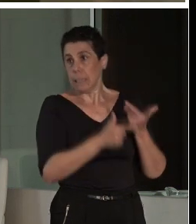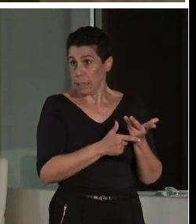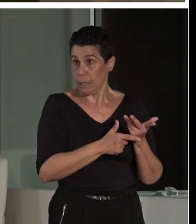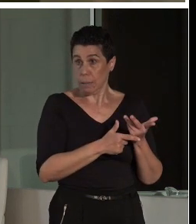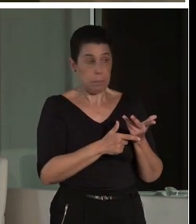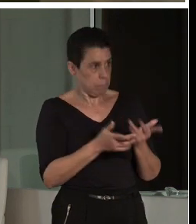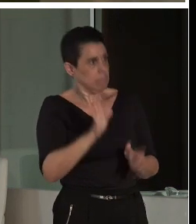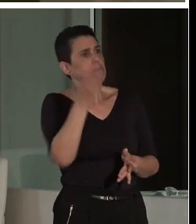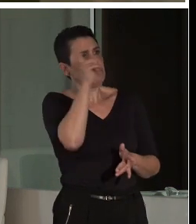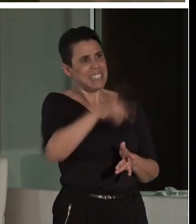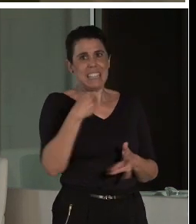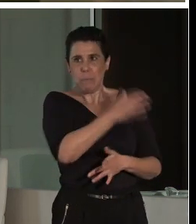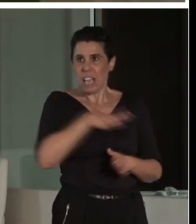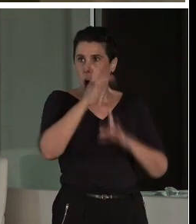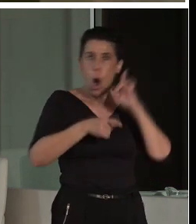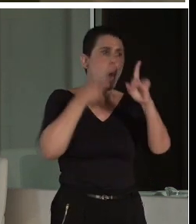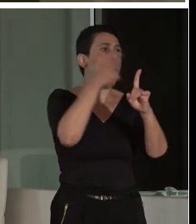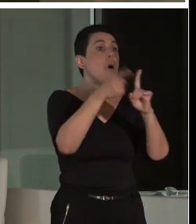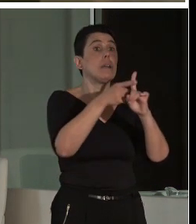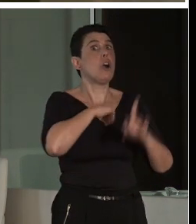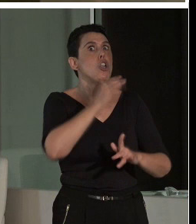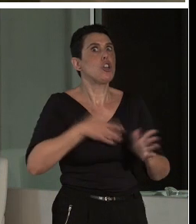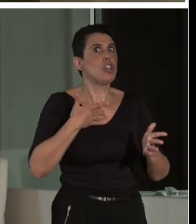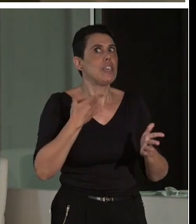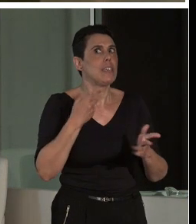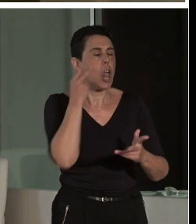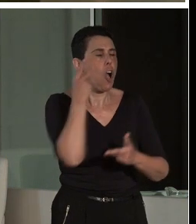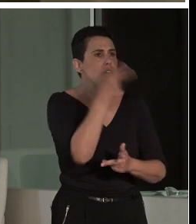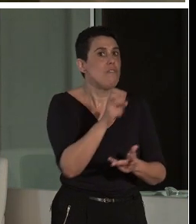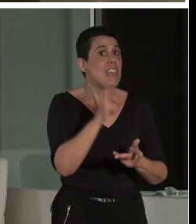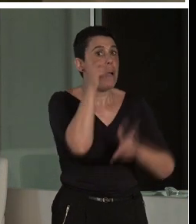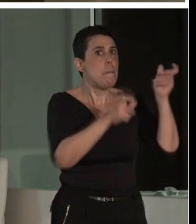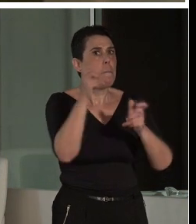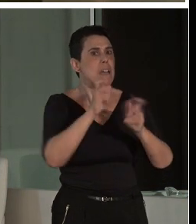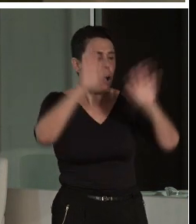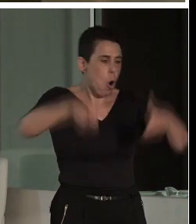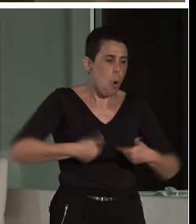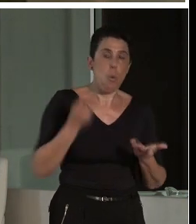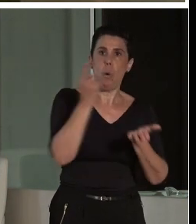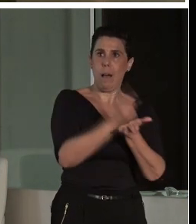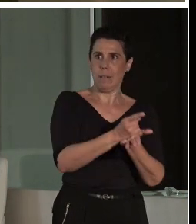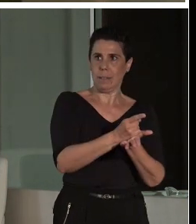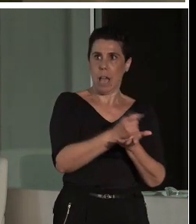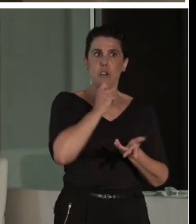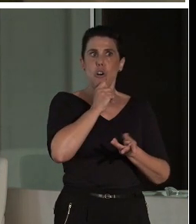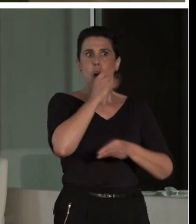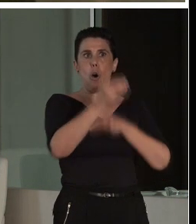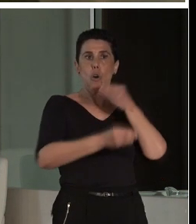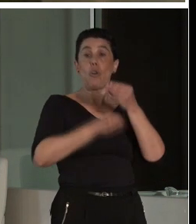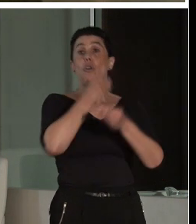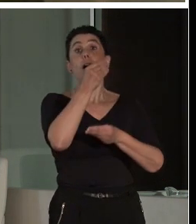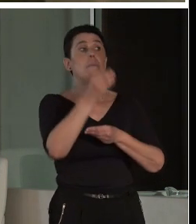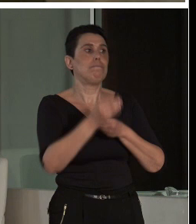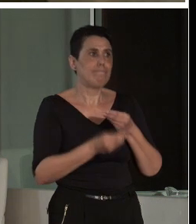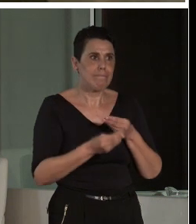Pero, además, es que nosotros queremos que la gente vuelva. Por lo tanto, la forma de conseguir eso es a través de la accesibilidad